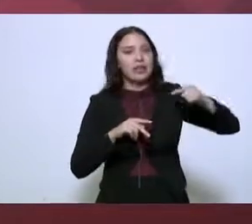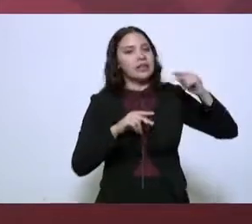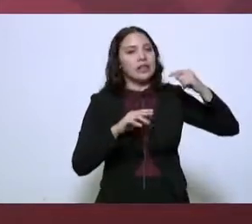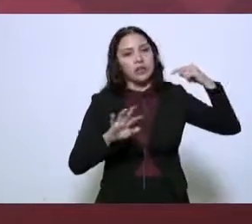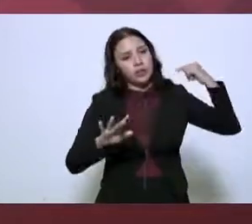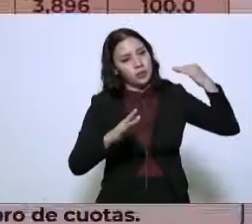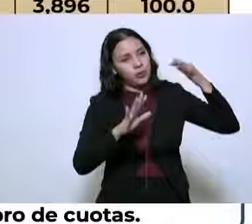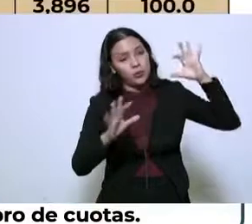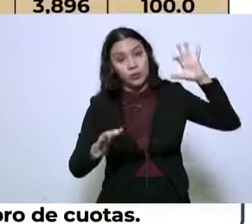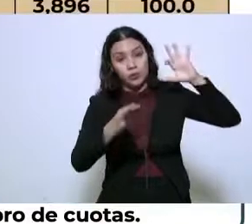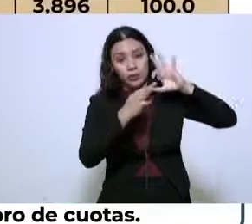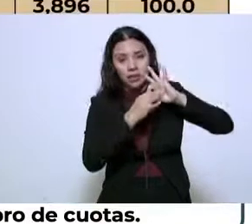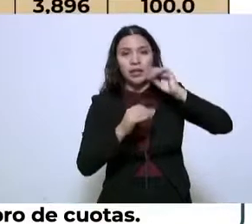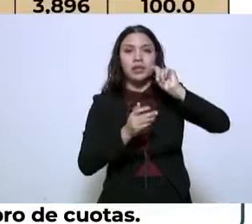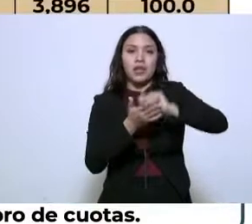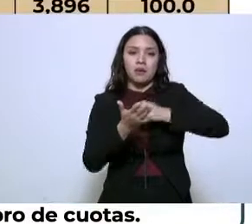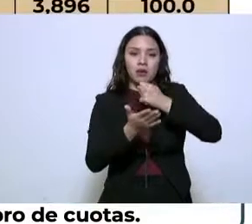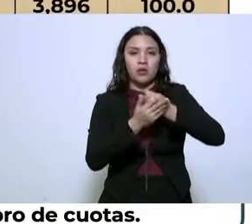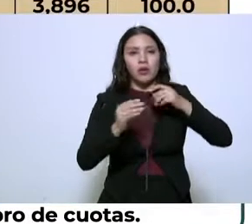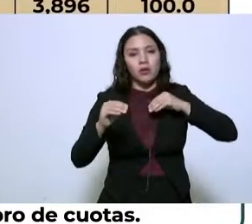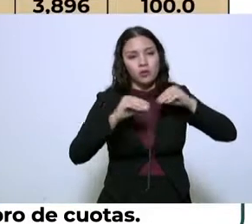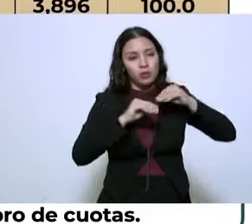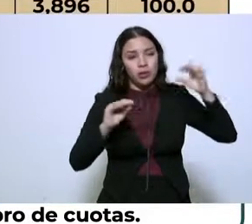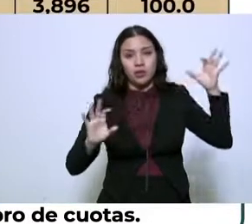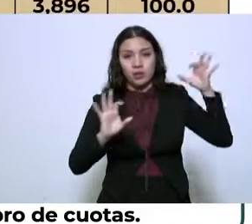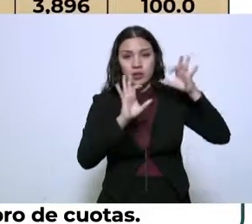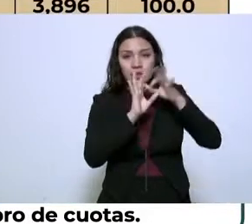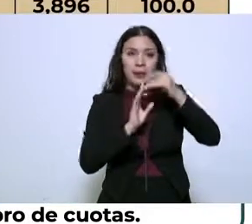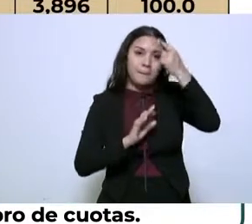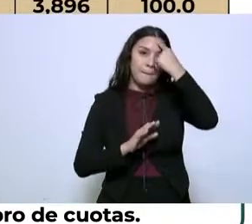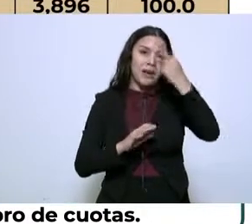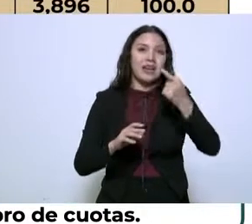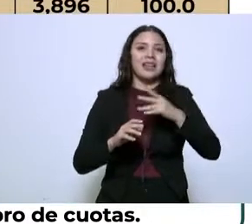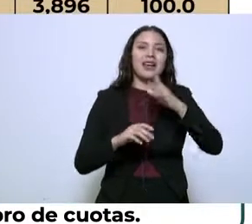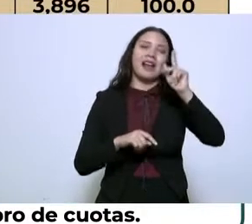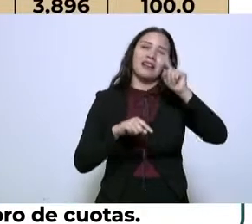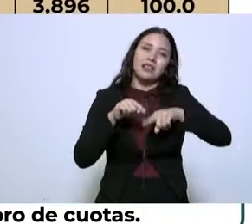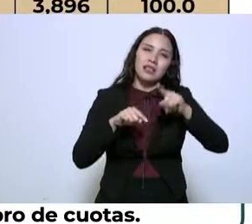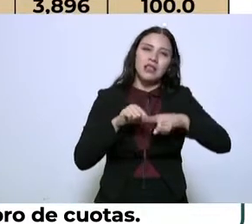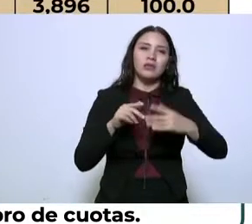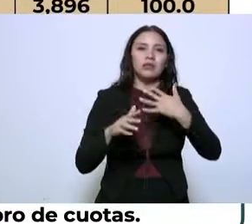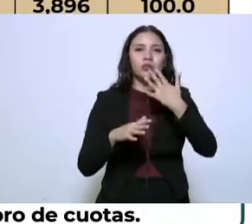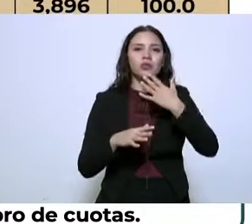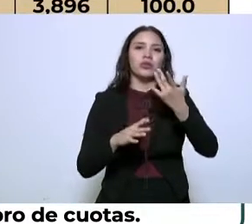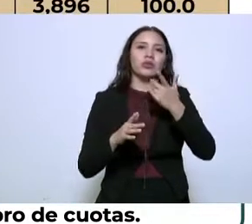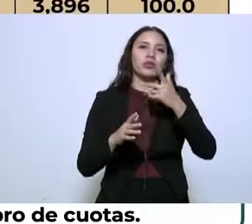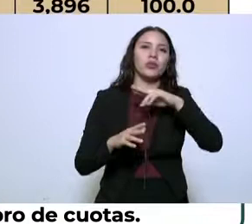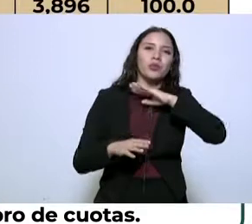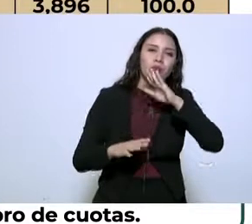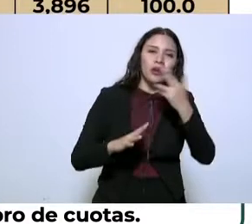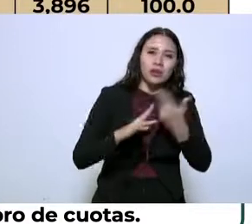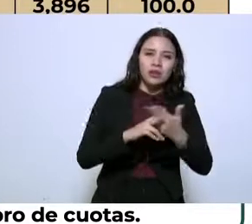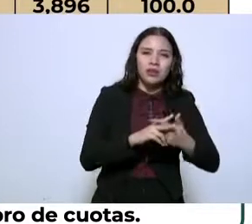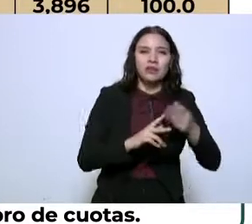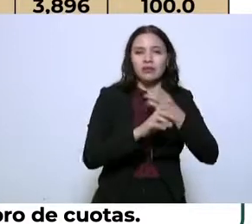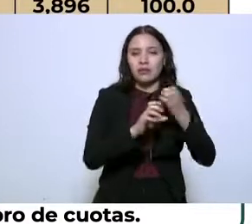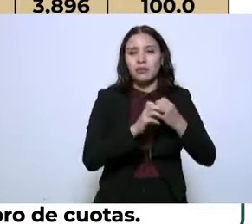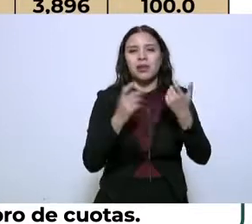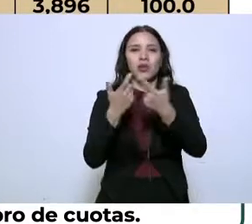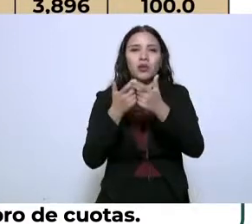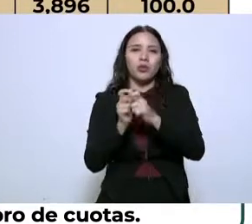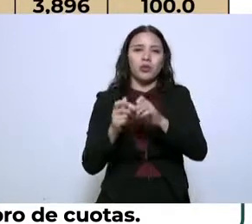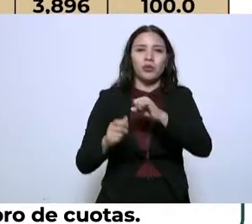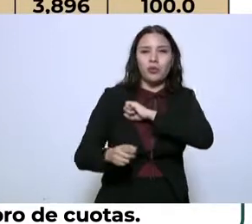coordinado ha logrado que el gobierno federal reduzca los homicidios vinculados a